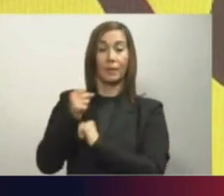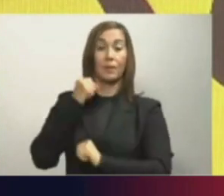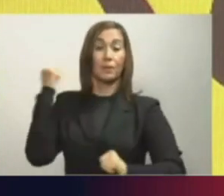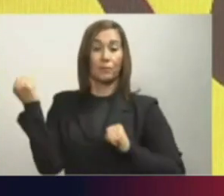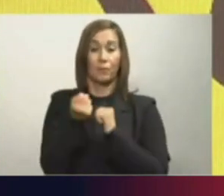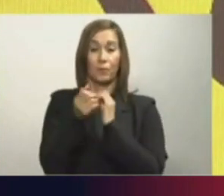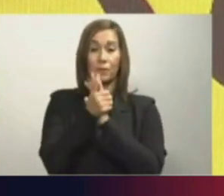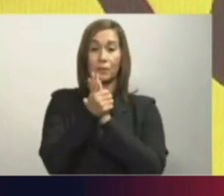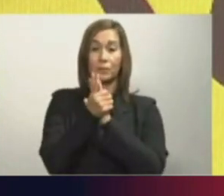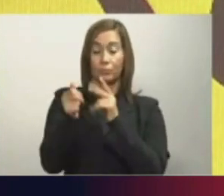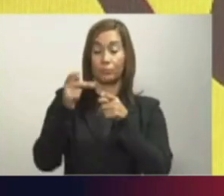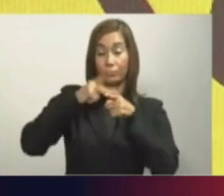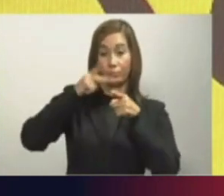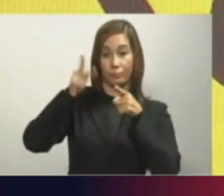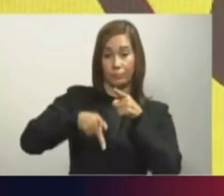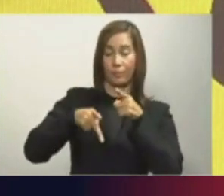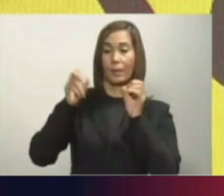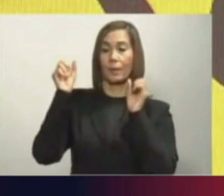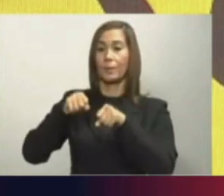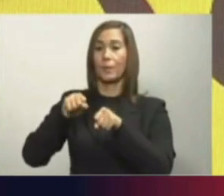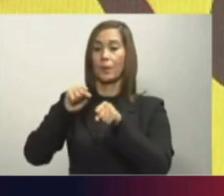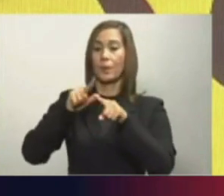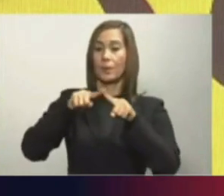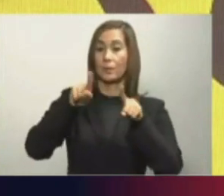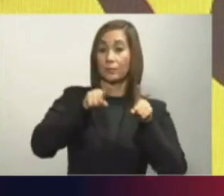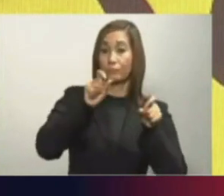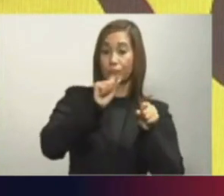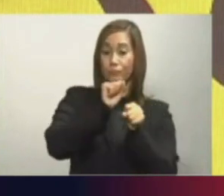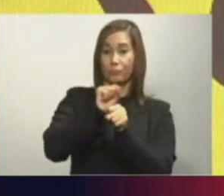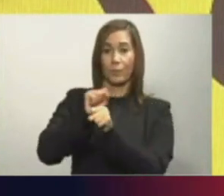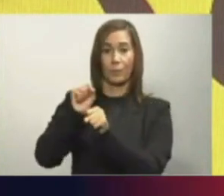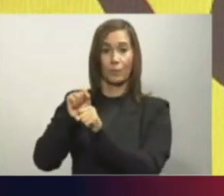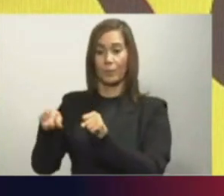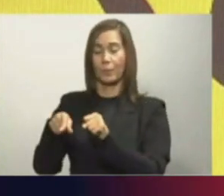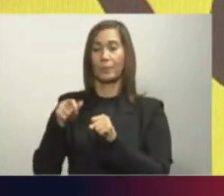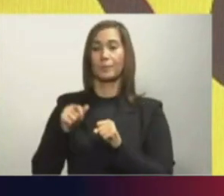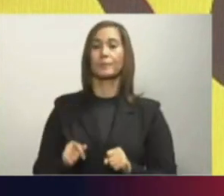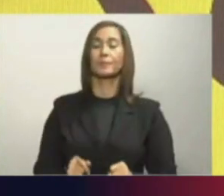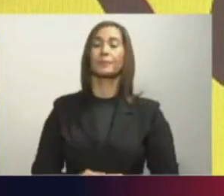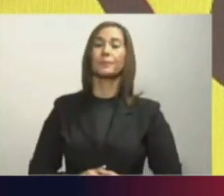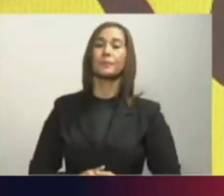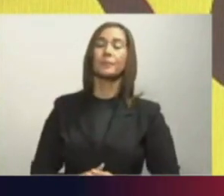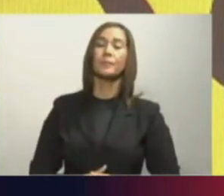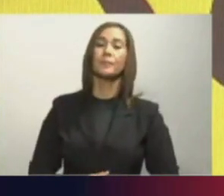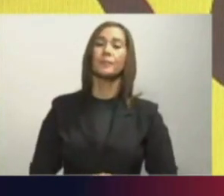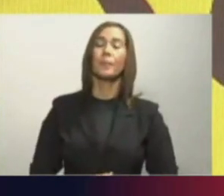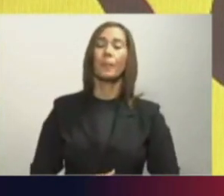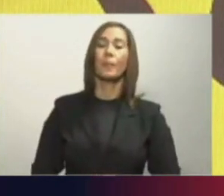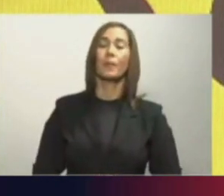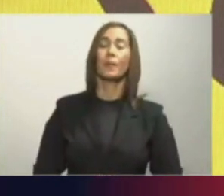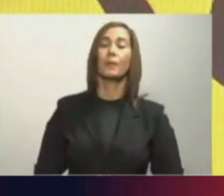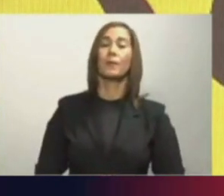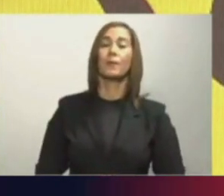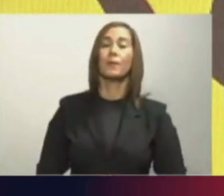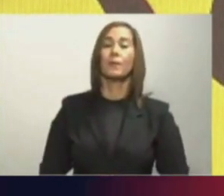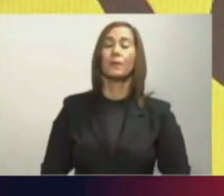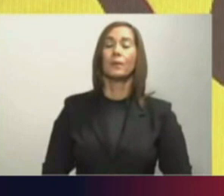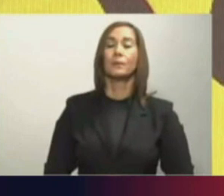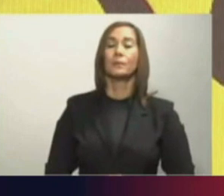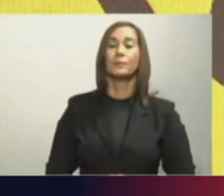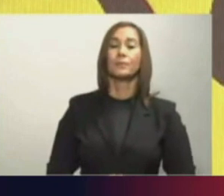para ser adaptables a distintos choques durante sus vidas. Y como elemento innovador,